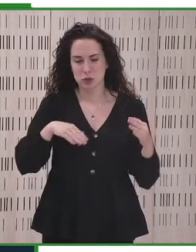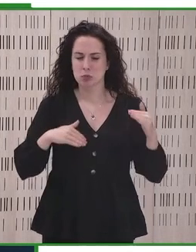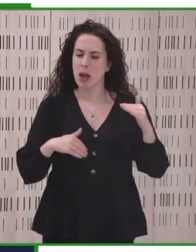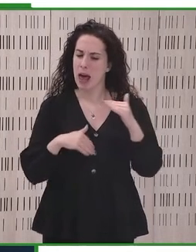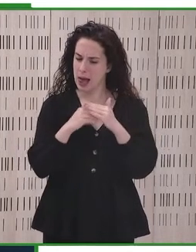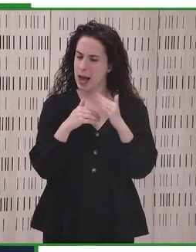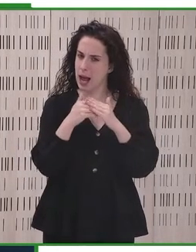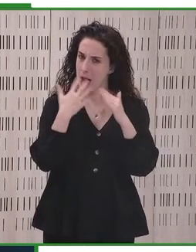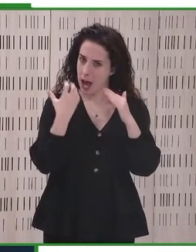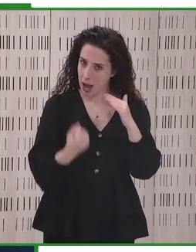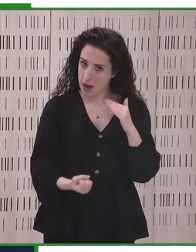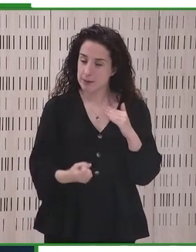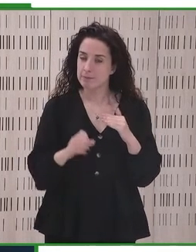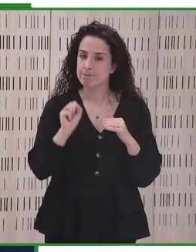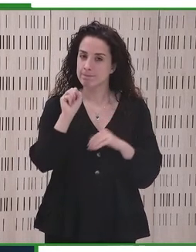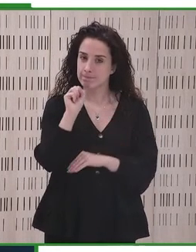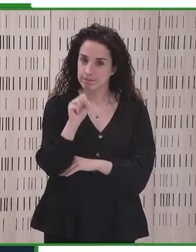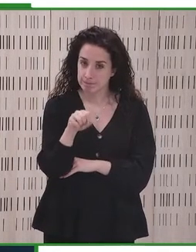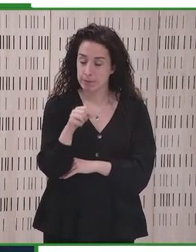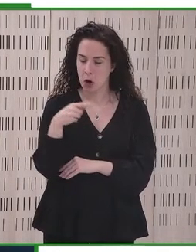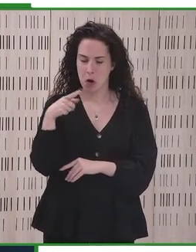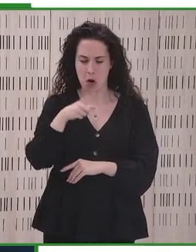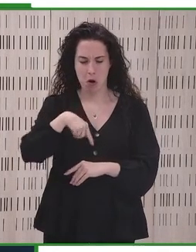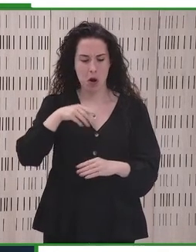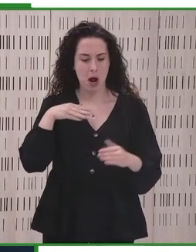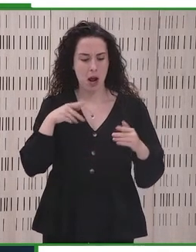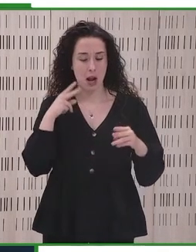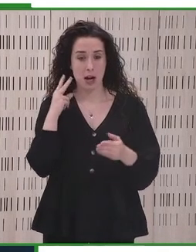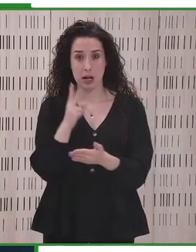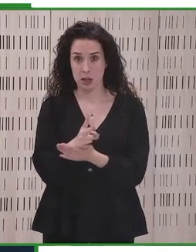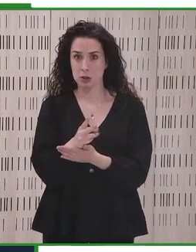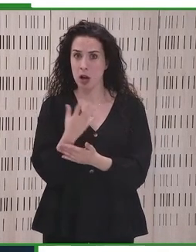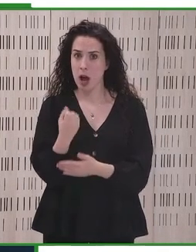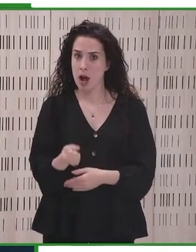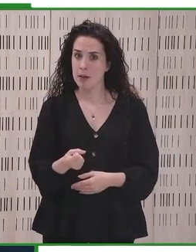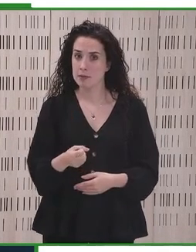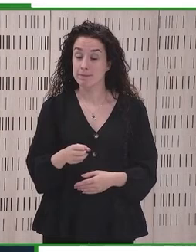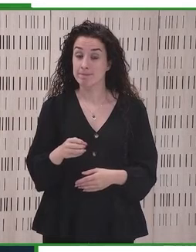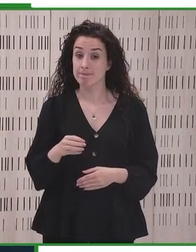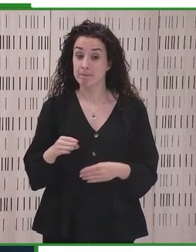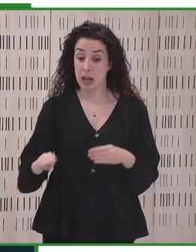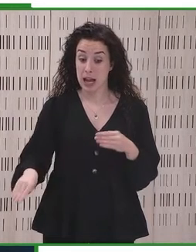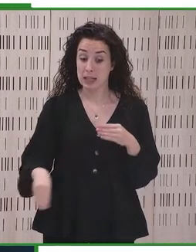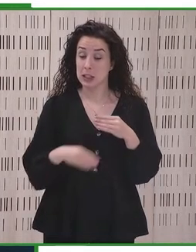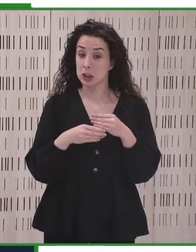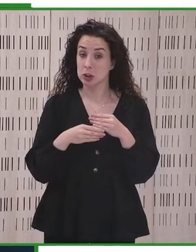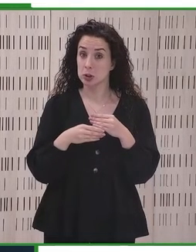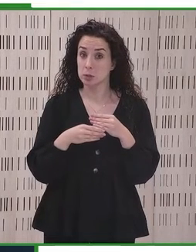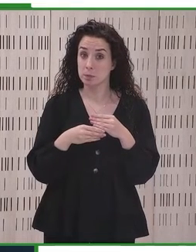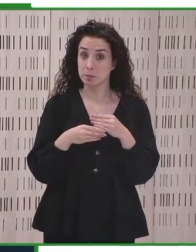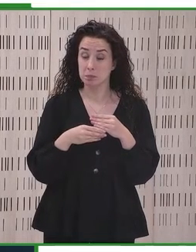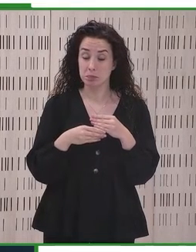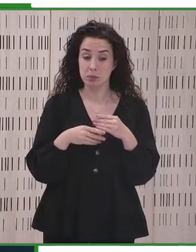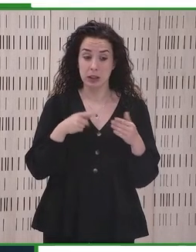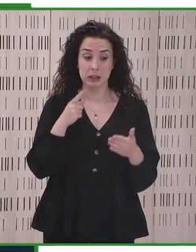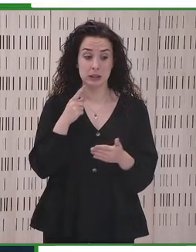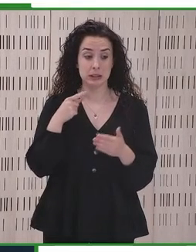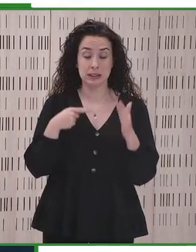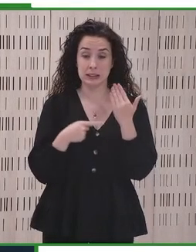ciertas páginas web, etcétera. Por lo tanto, constatamos limitaciones de acceso.